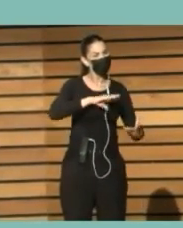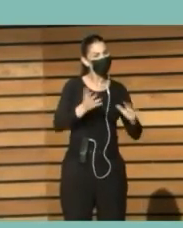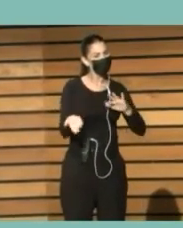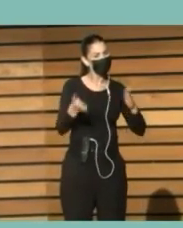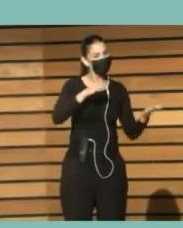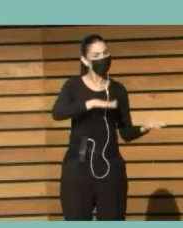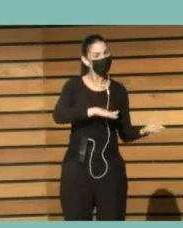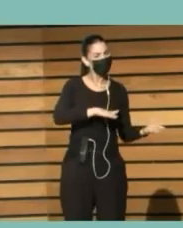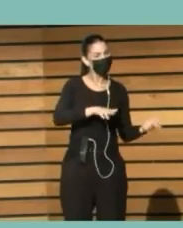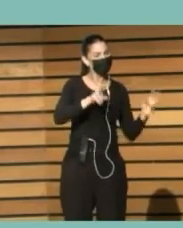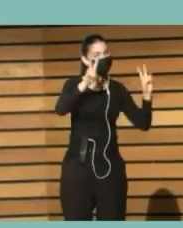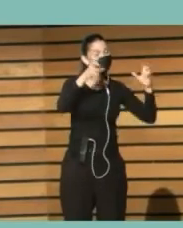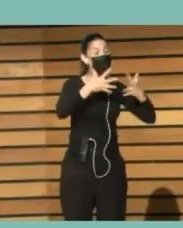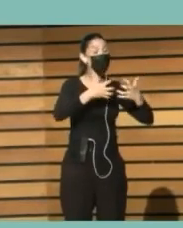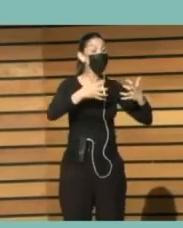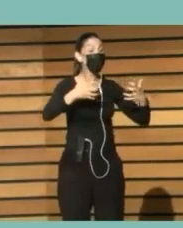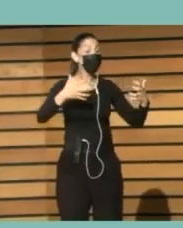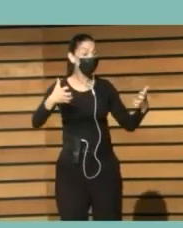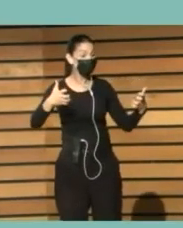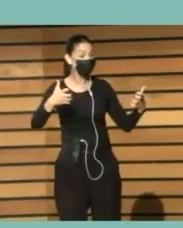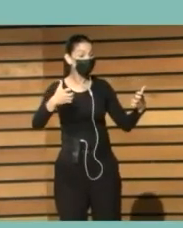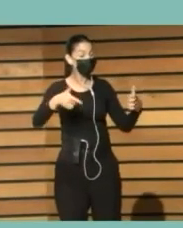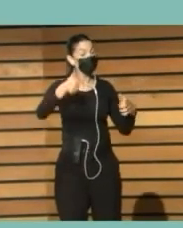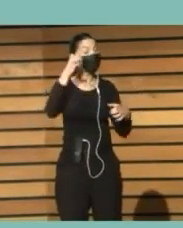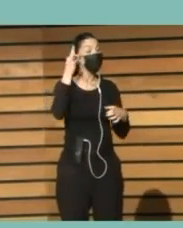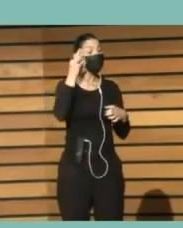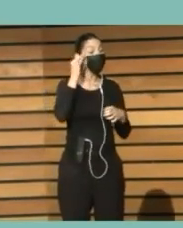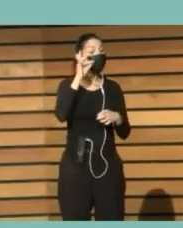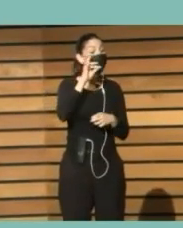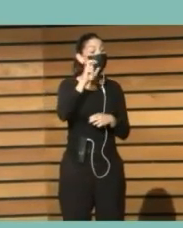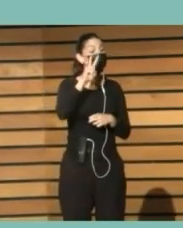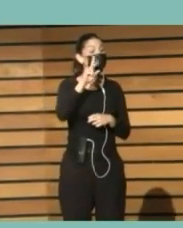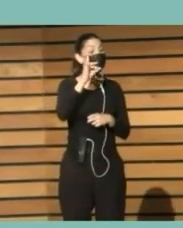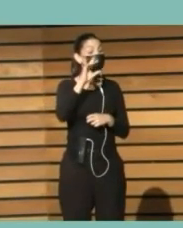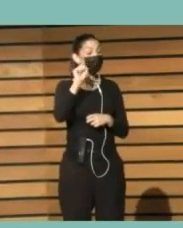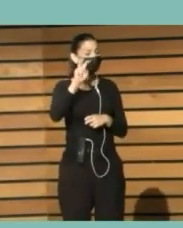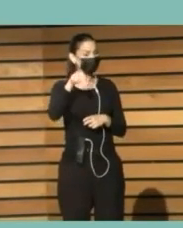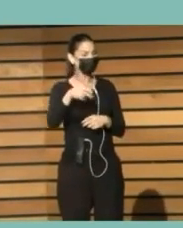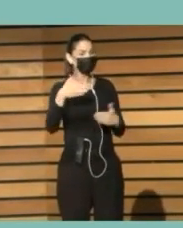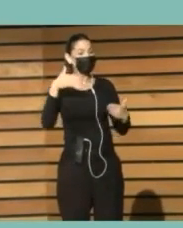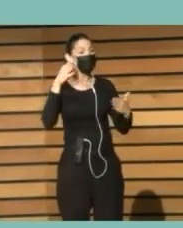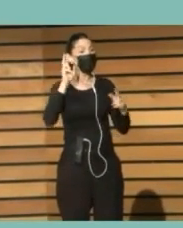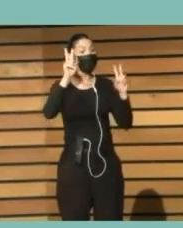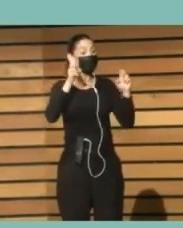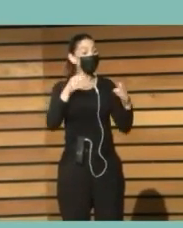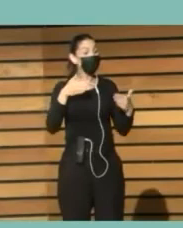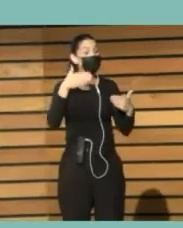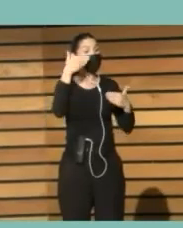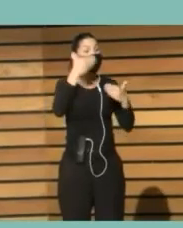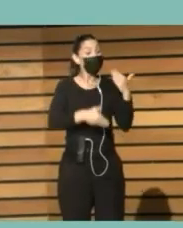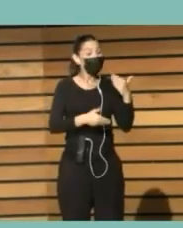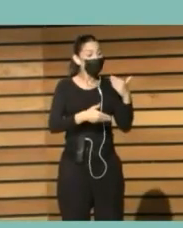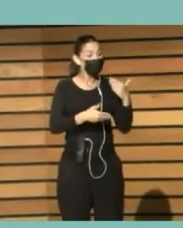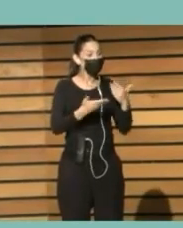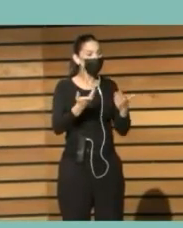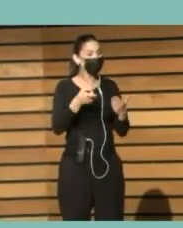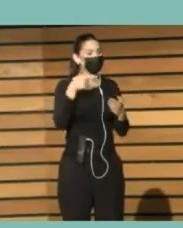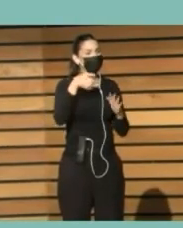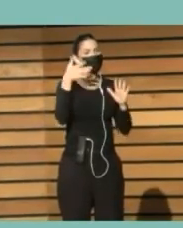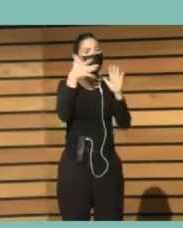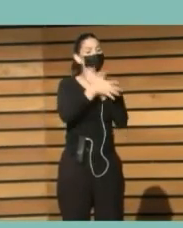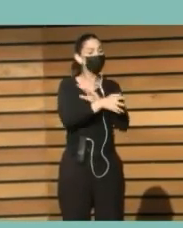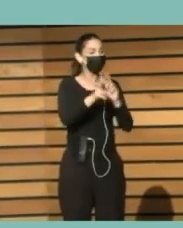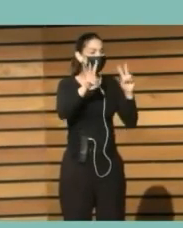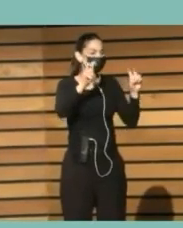El párrafo De Susan Lake De los límites De la organización Cuando se refiere A